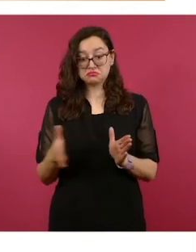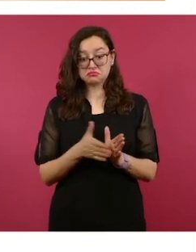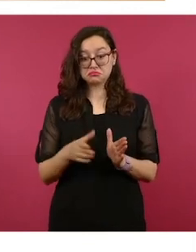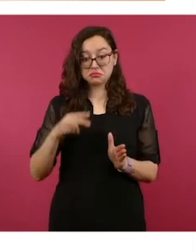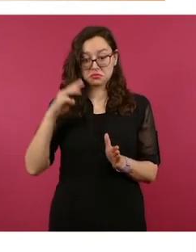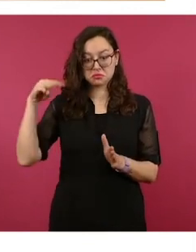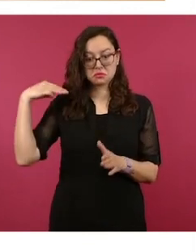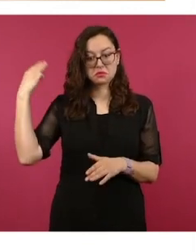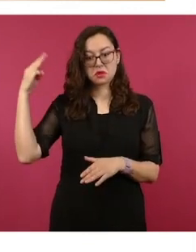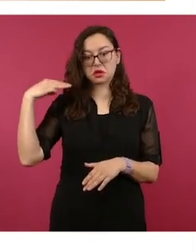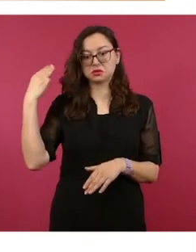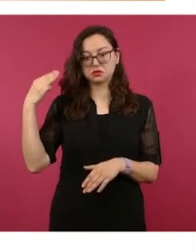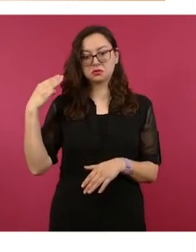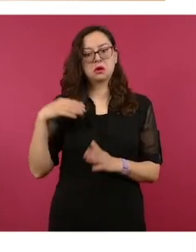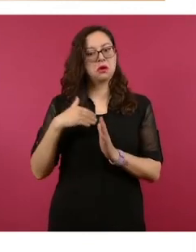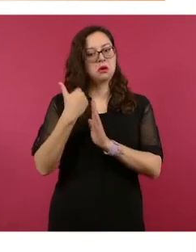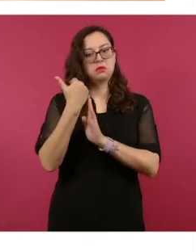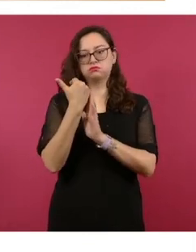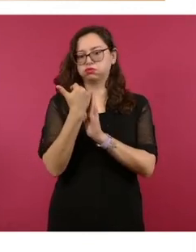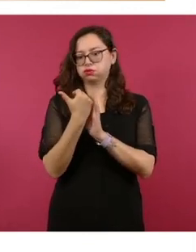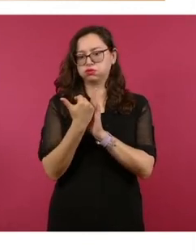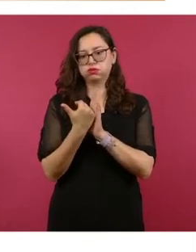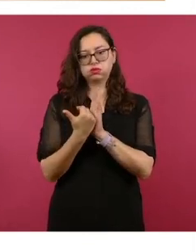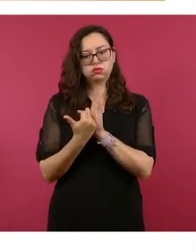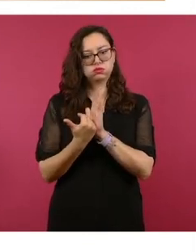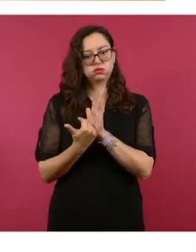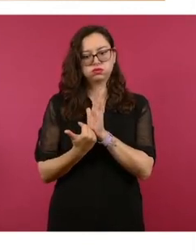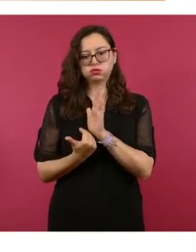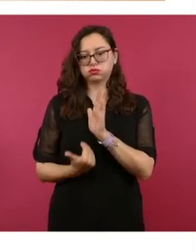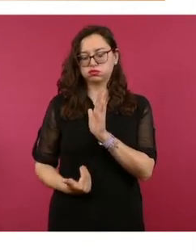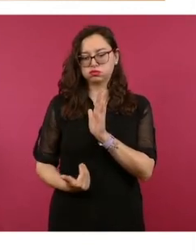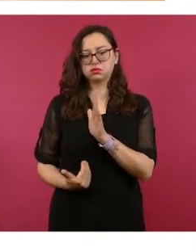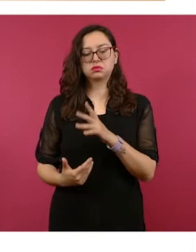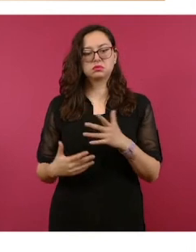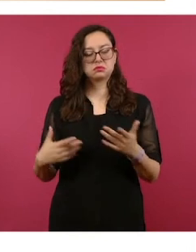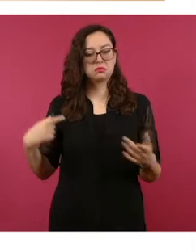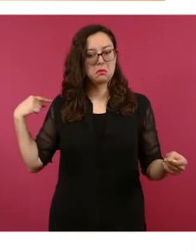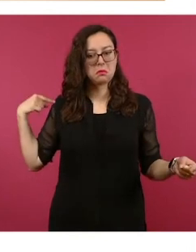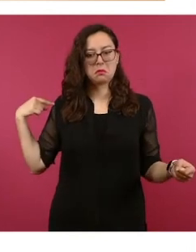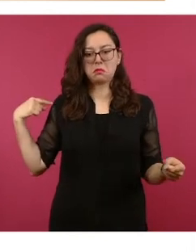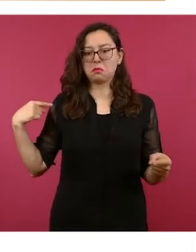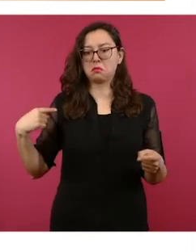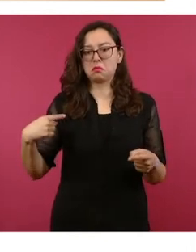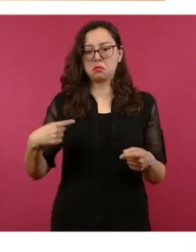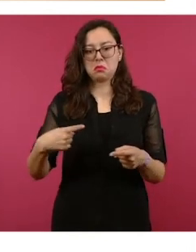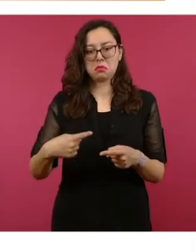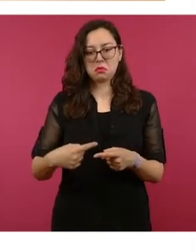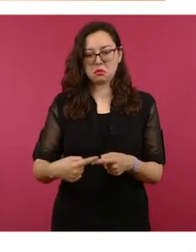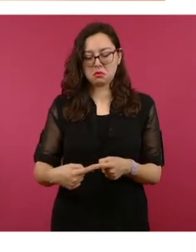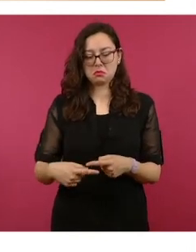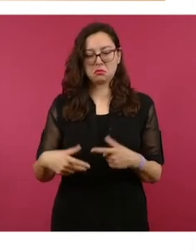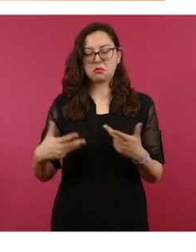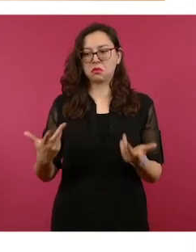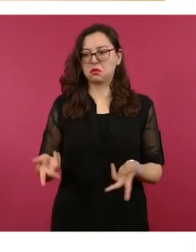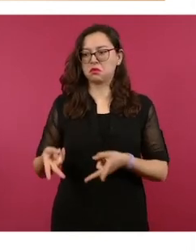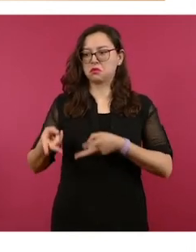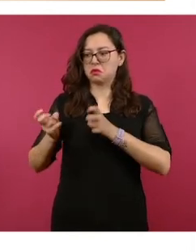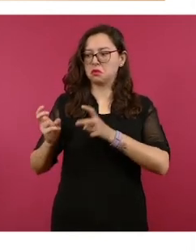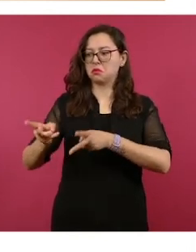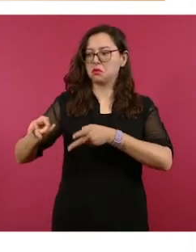índice más bajo de todos los marzos desde que se tiene registro